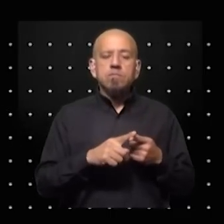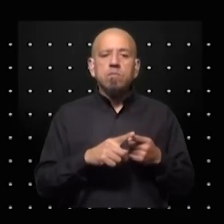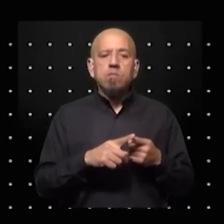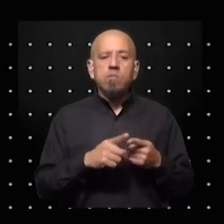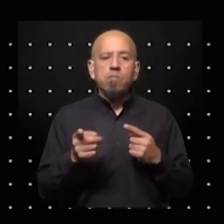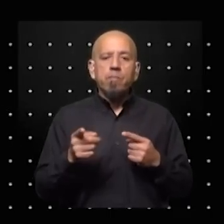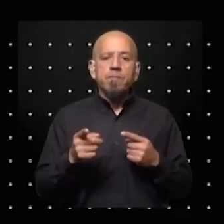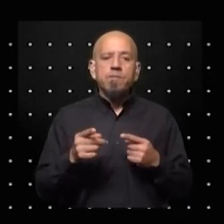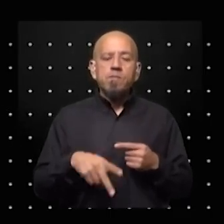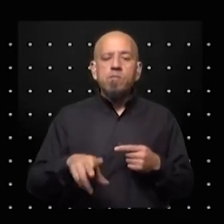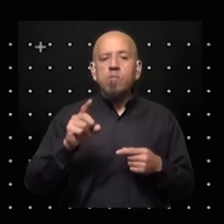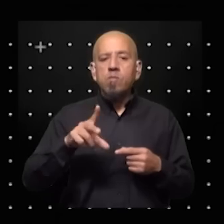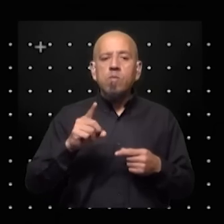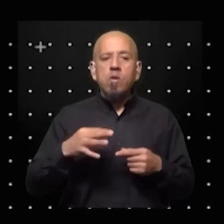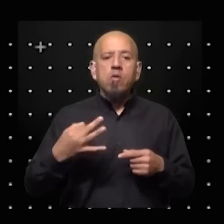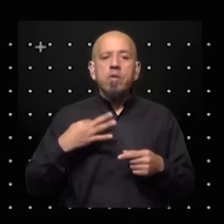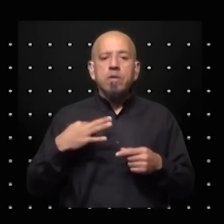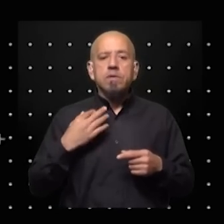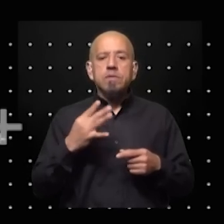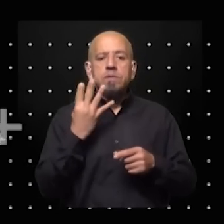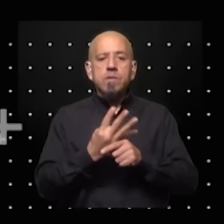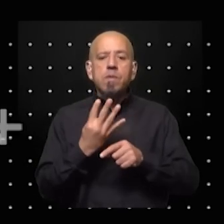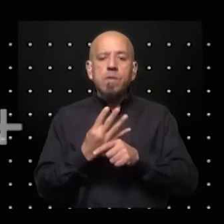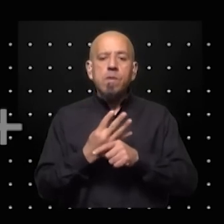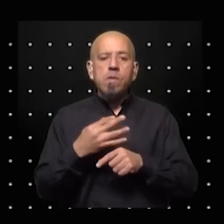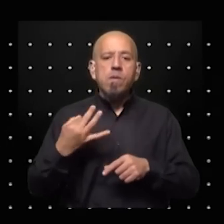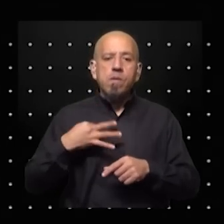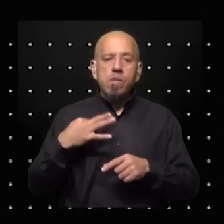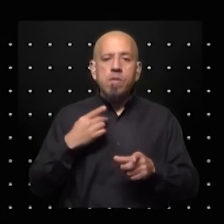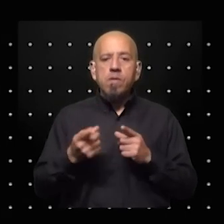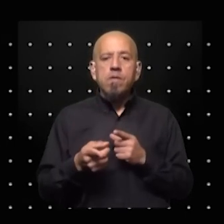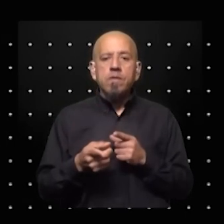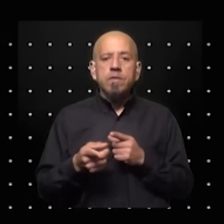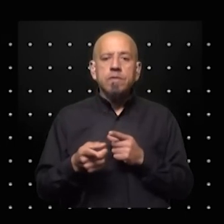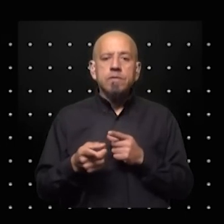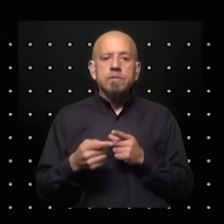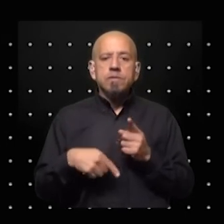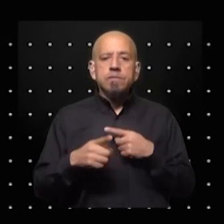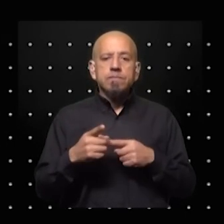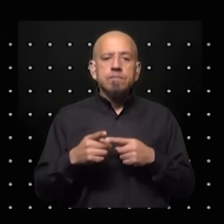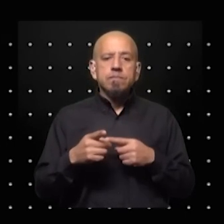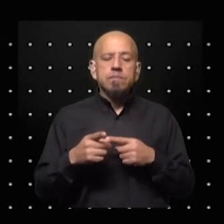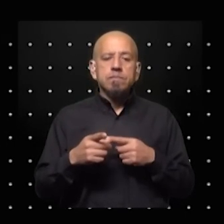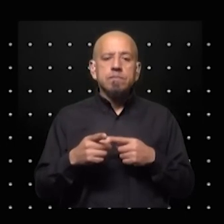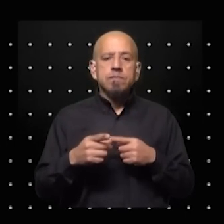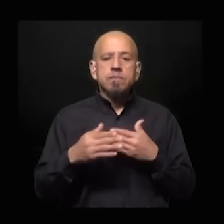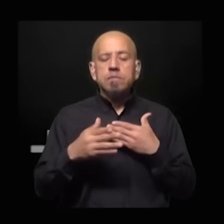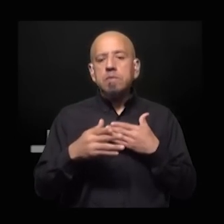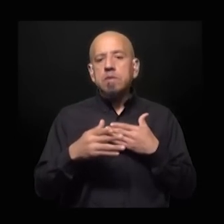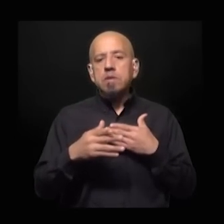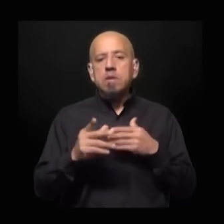primeros 12 años y después estos 4 años que habría que ver cómo se los catalogan y la derecha macrista